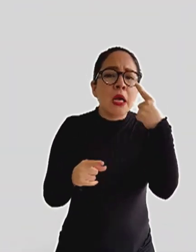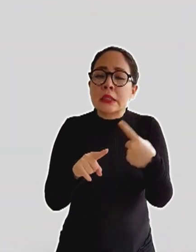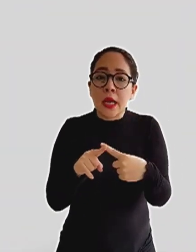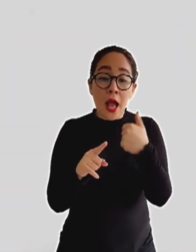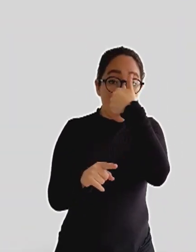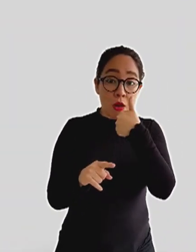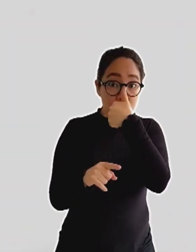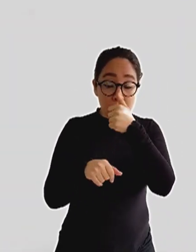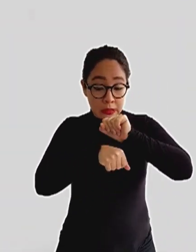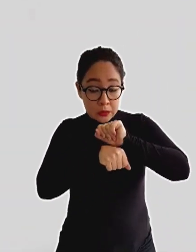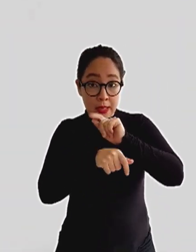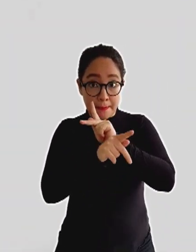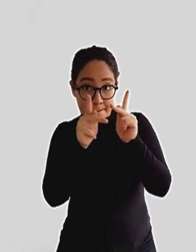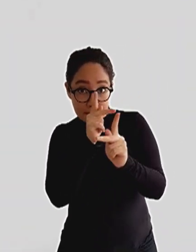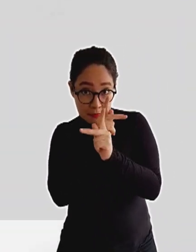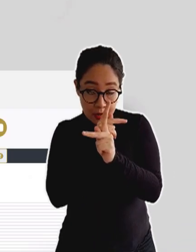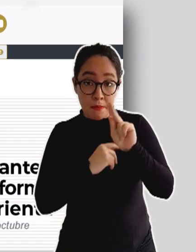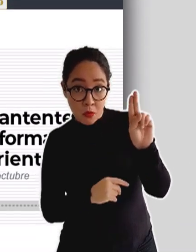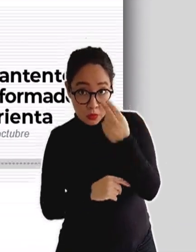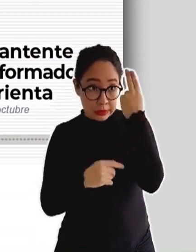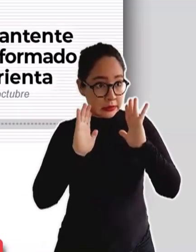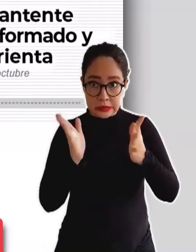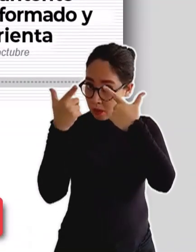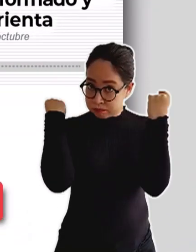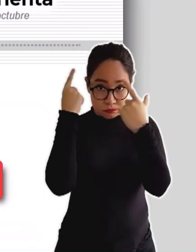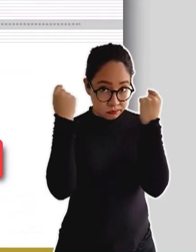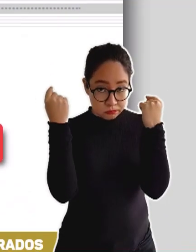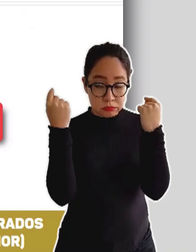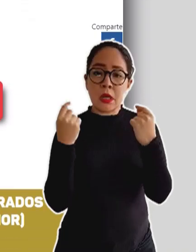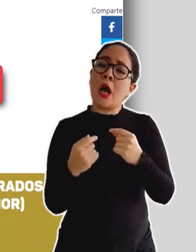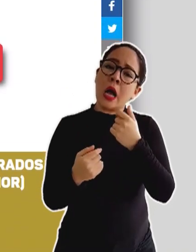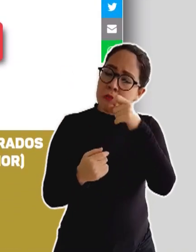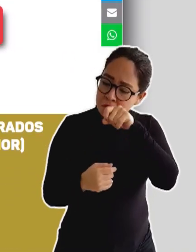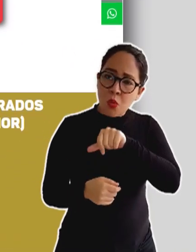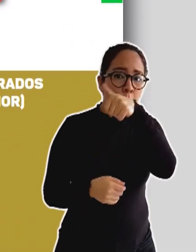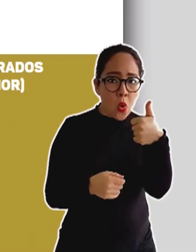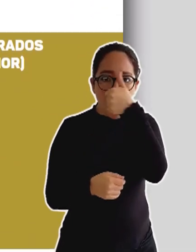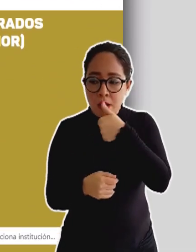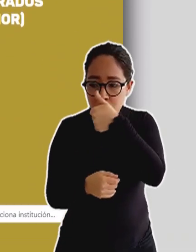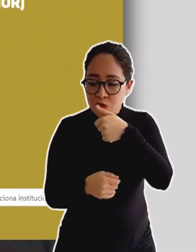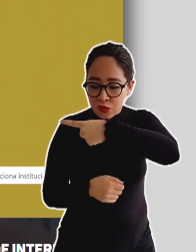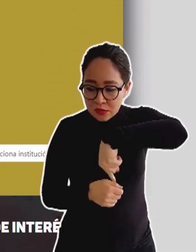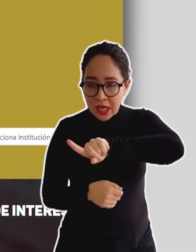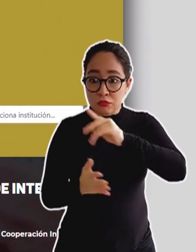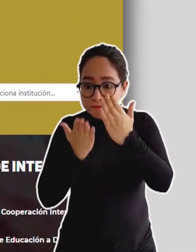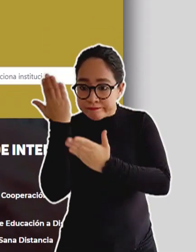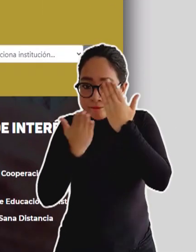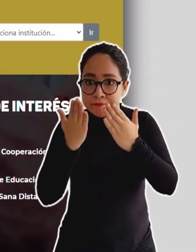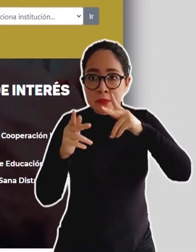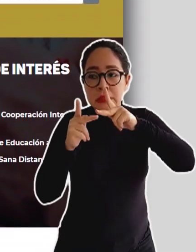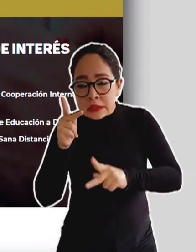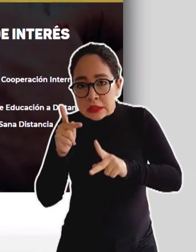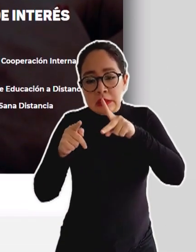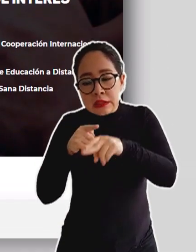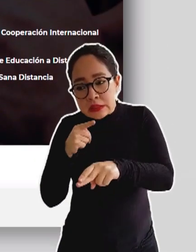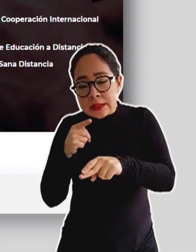programa es para estudiantes que egresan de secundaria, bachillerato o universidad y todos aquellos que pospusieron o interrumpieron